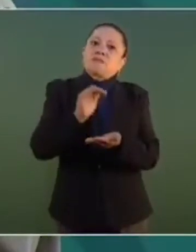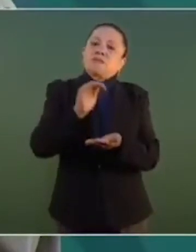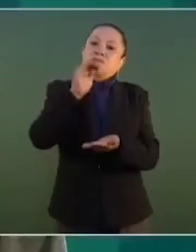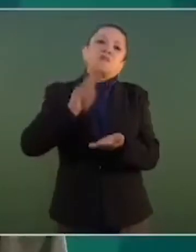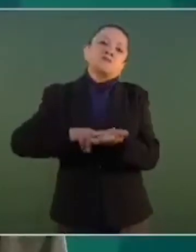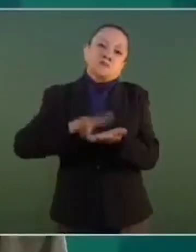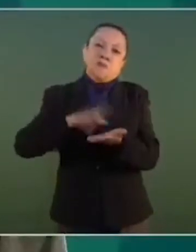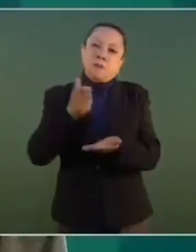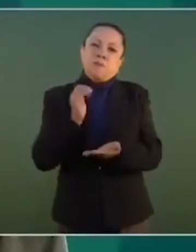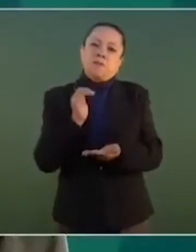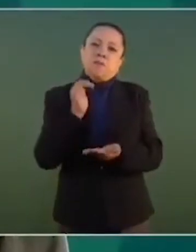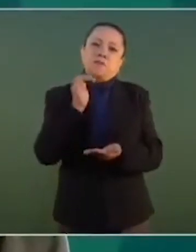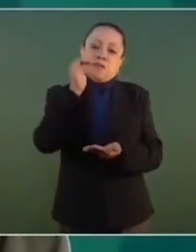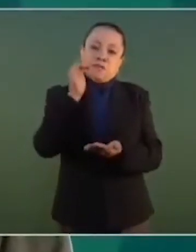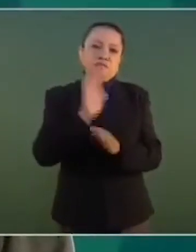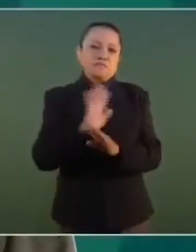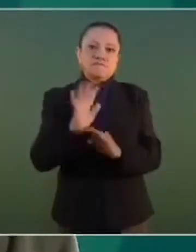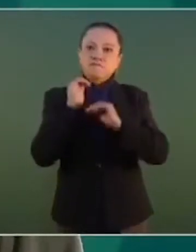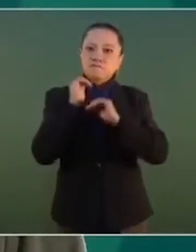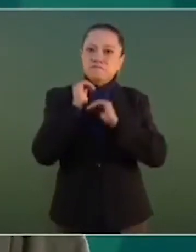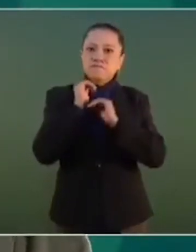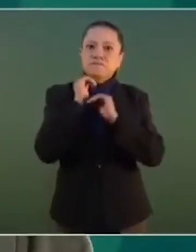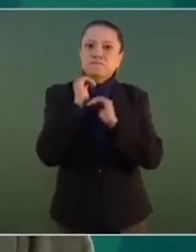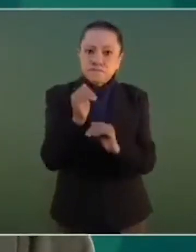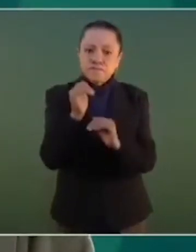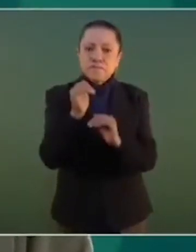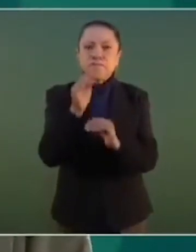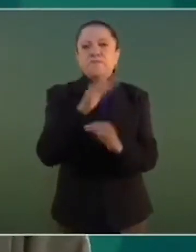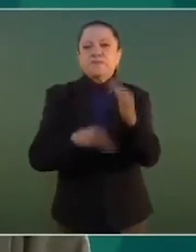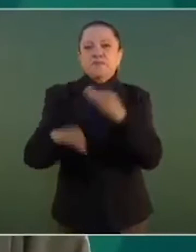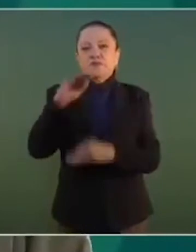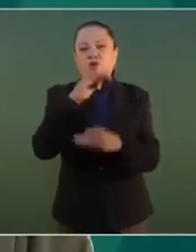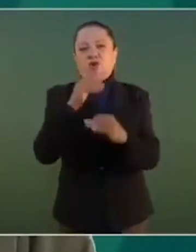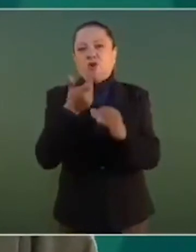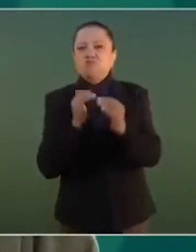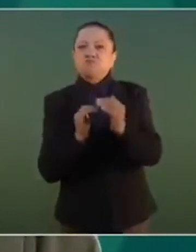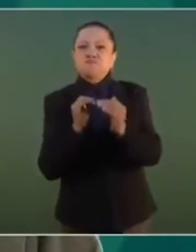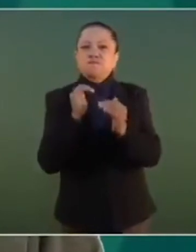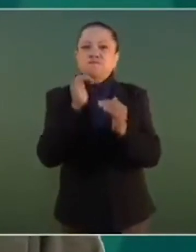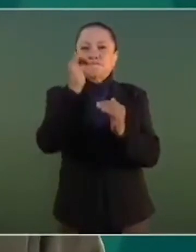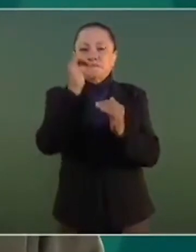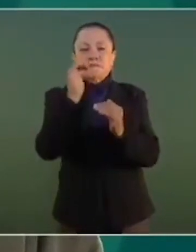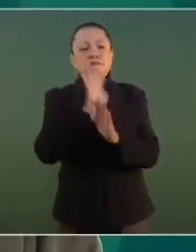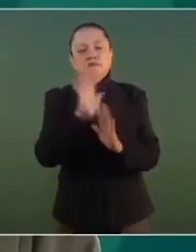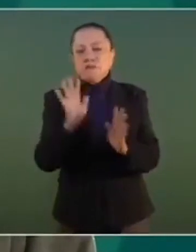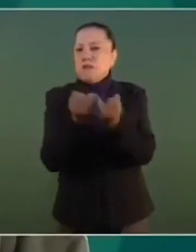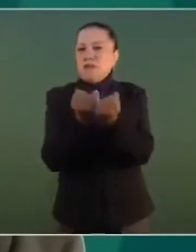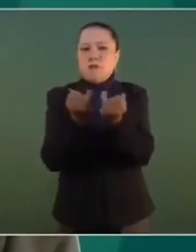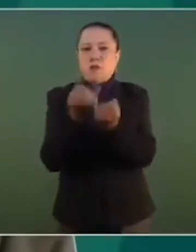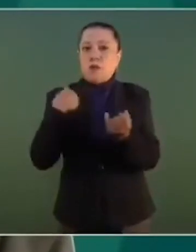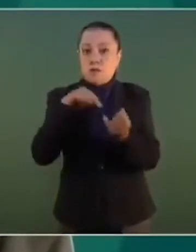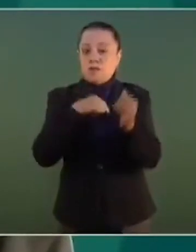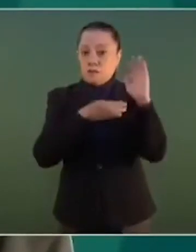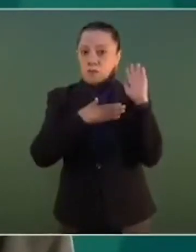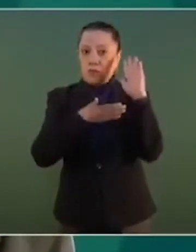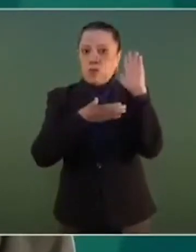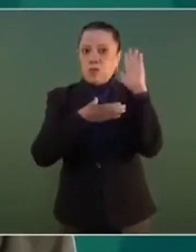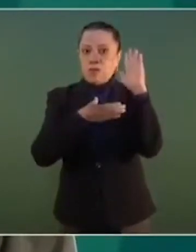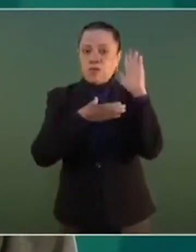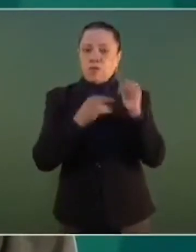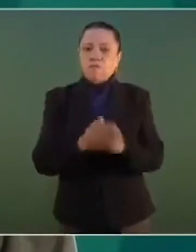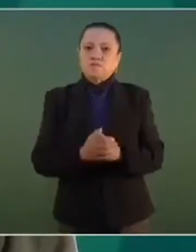nacionalizar el sector eléctrico y que se está procurando resarcir el daño que ocasionó la llamada reforma energética